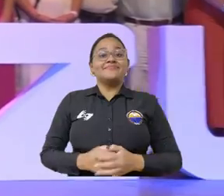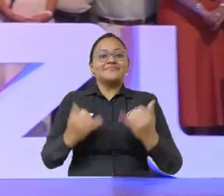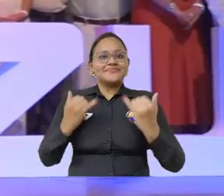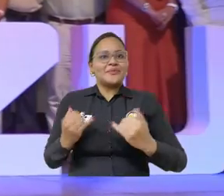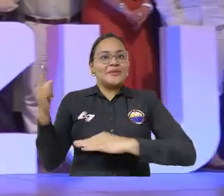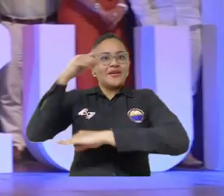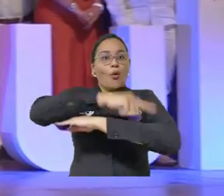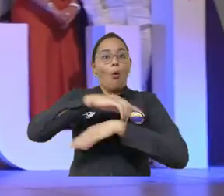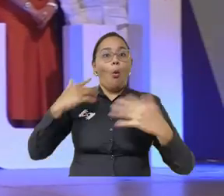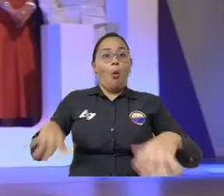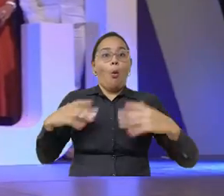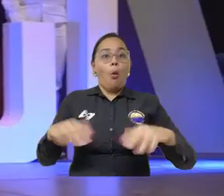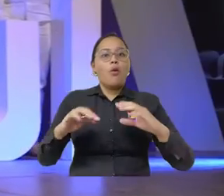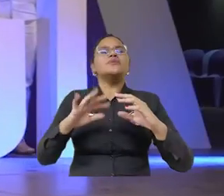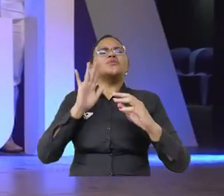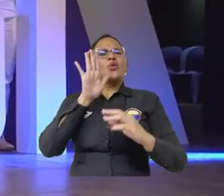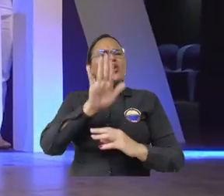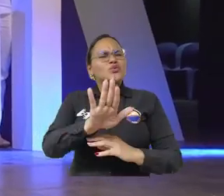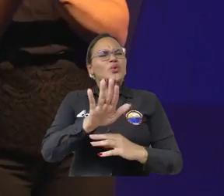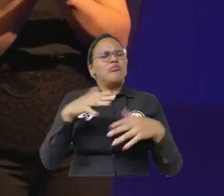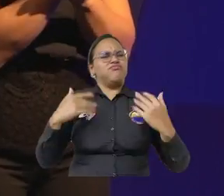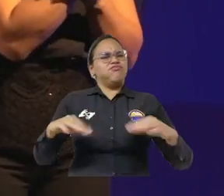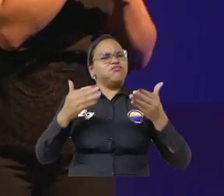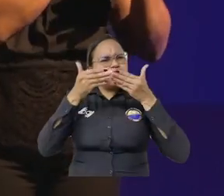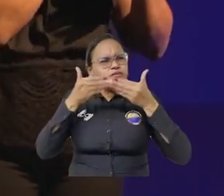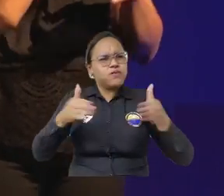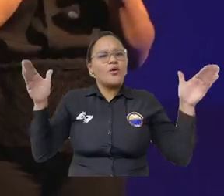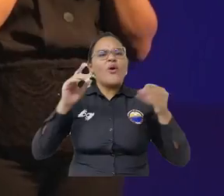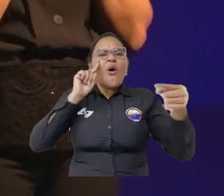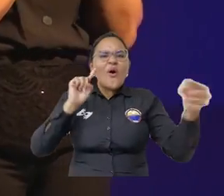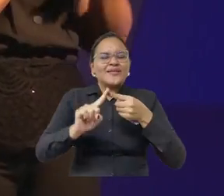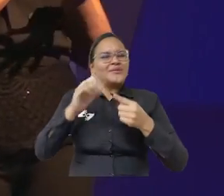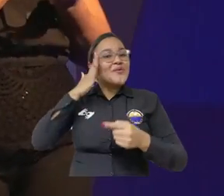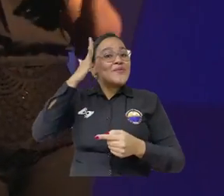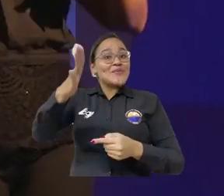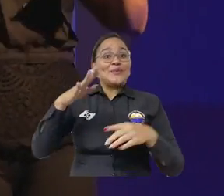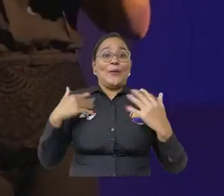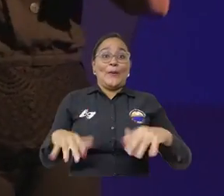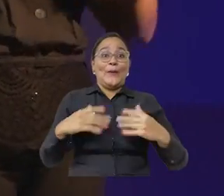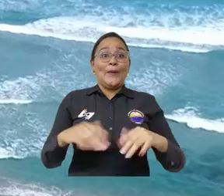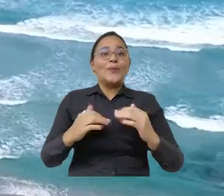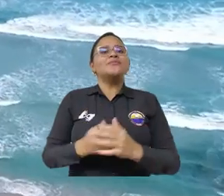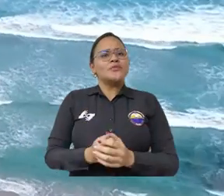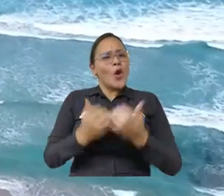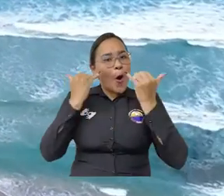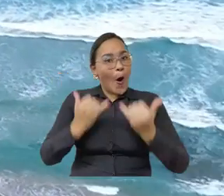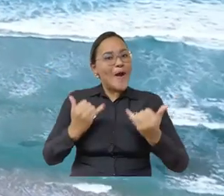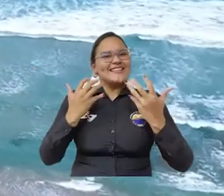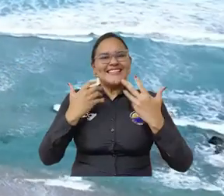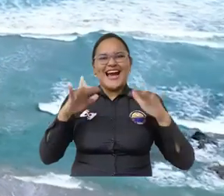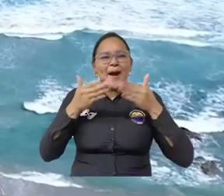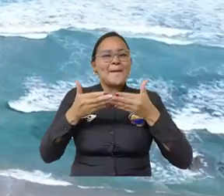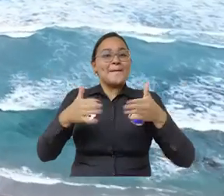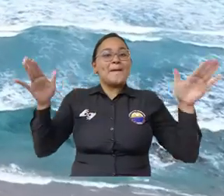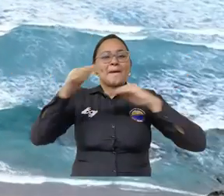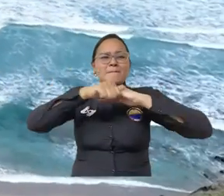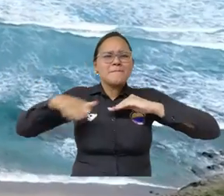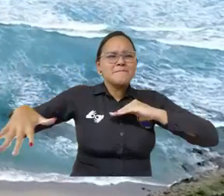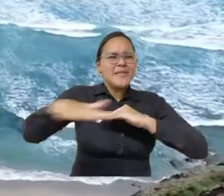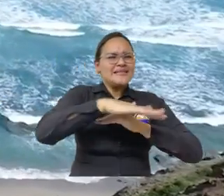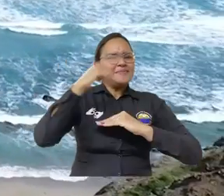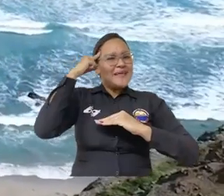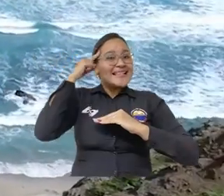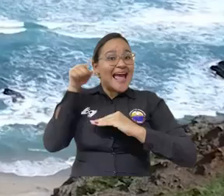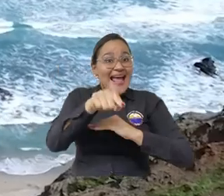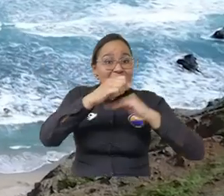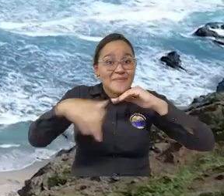Este evento es precisamente ese punto de partida. Para que abramos nuestras puertas al futuro, nosotros abrimos hoy nuestras puertas al mar